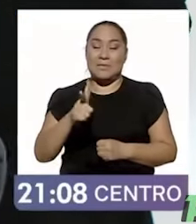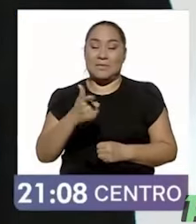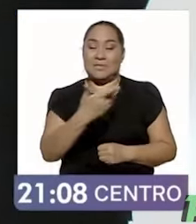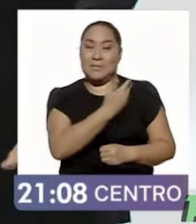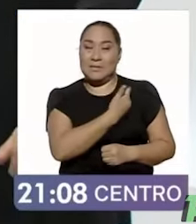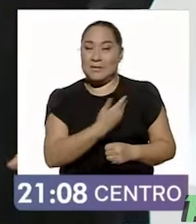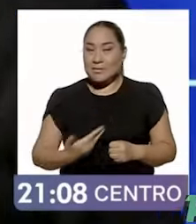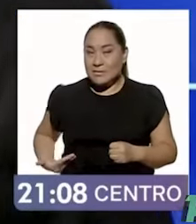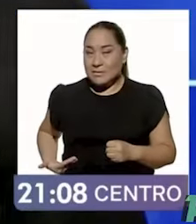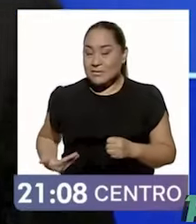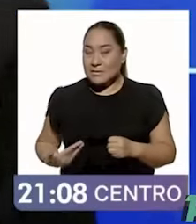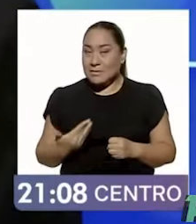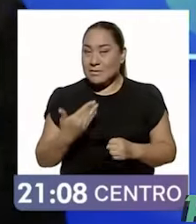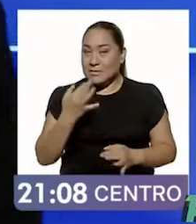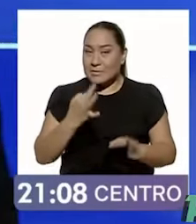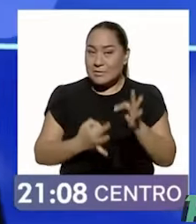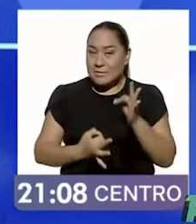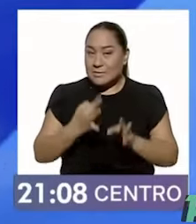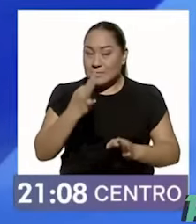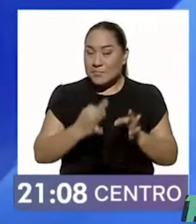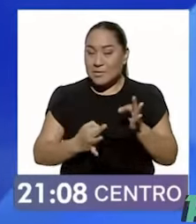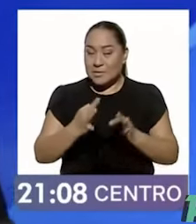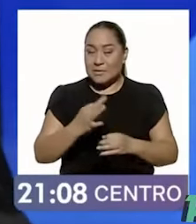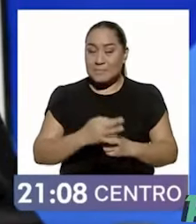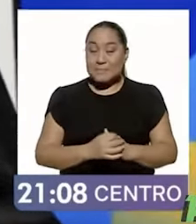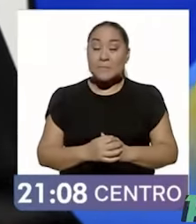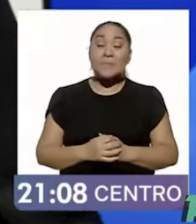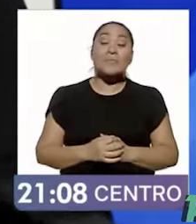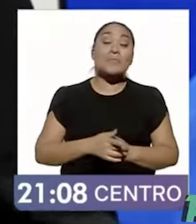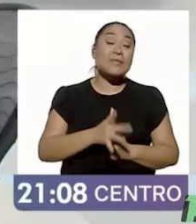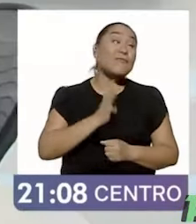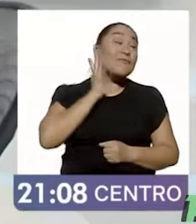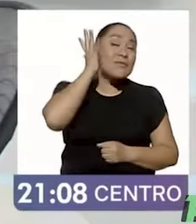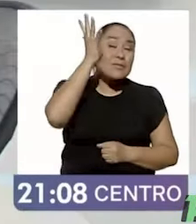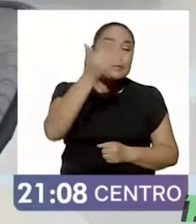apelar esa decisión. A su querida. Que sin apelar. El no va ser mejor.